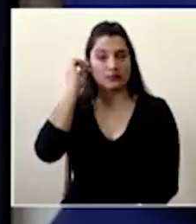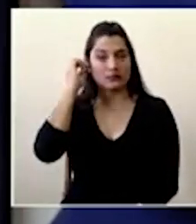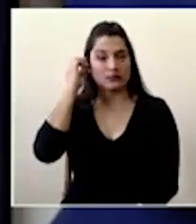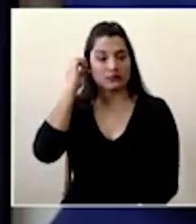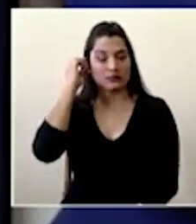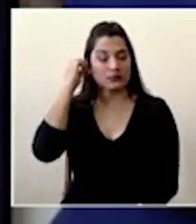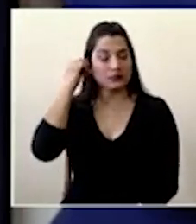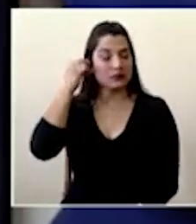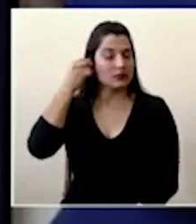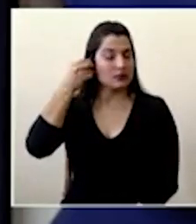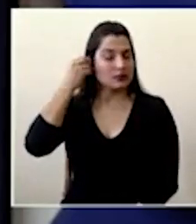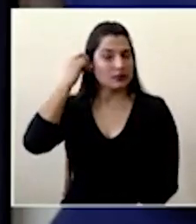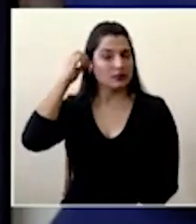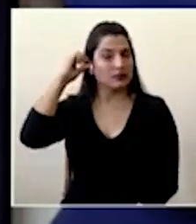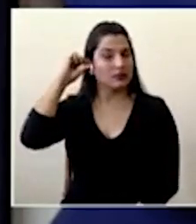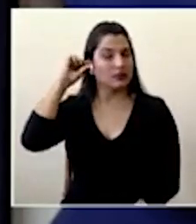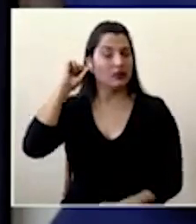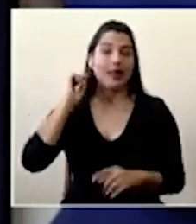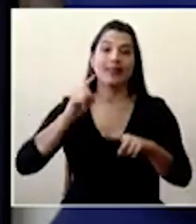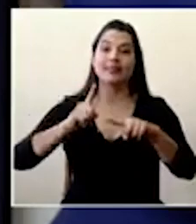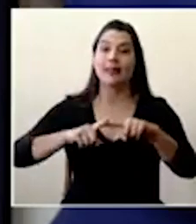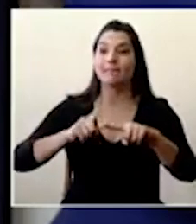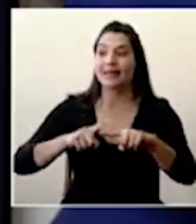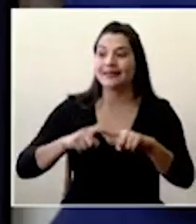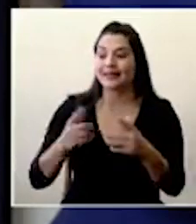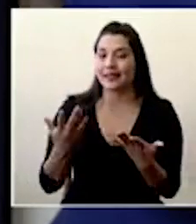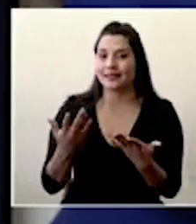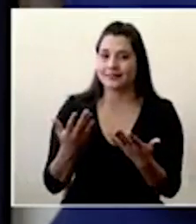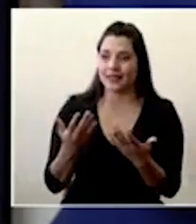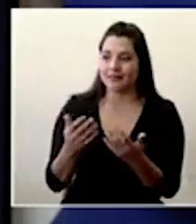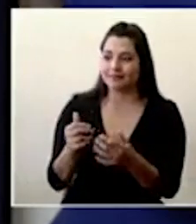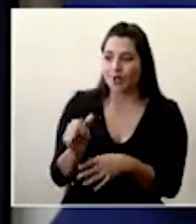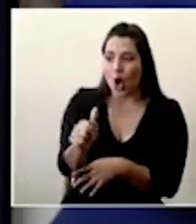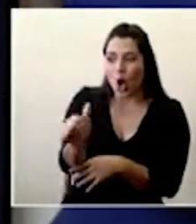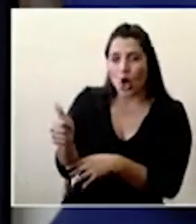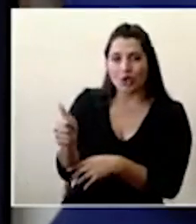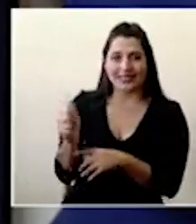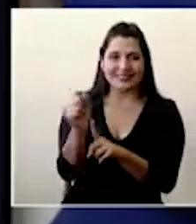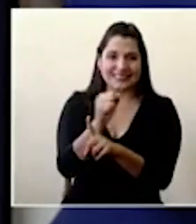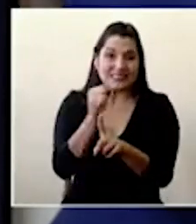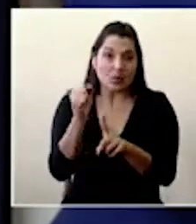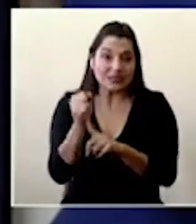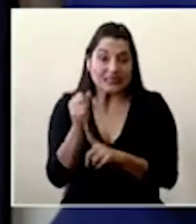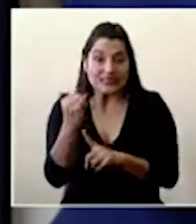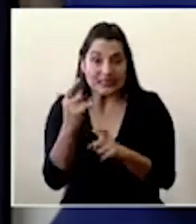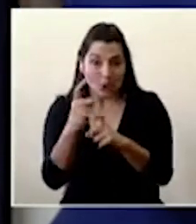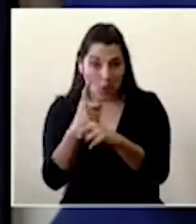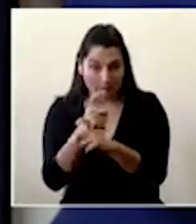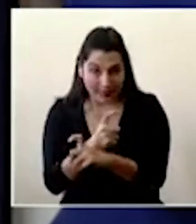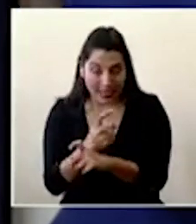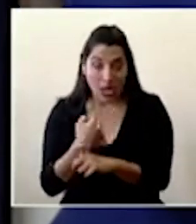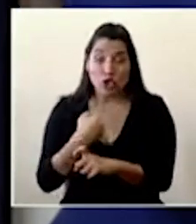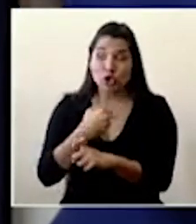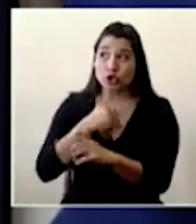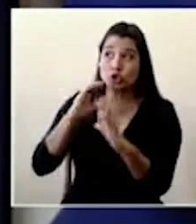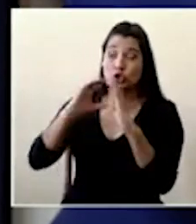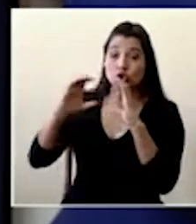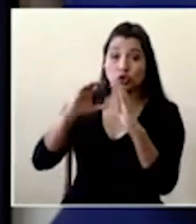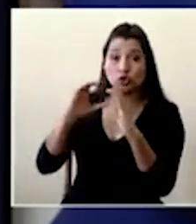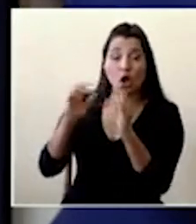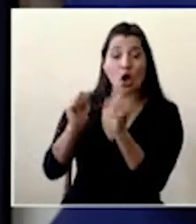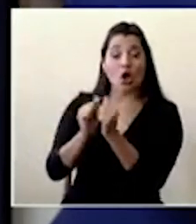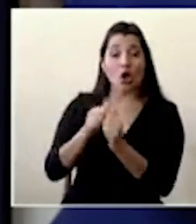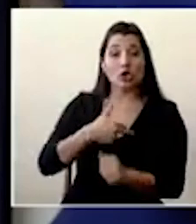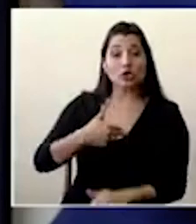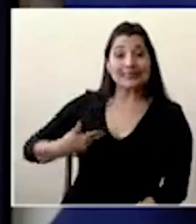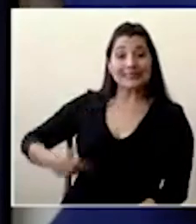complican hemos estado en conversaciones con las autoridades sanitarias de China para aprender